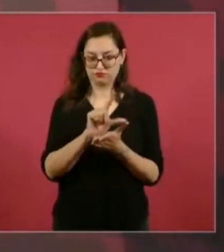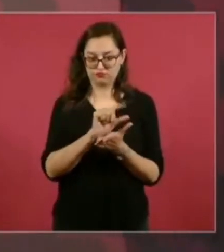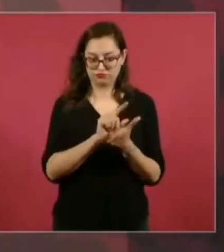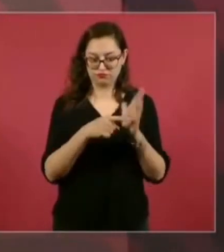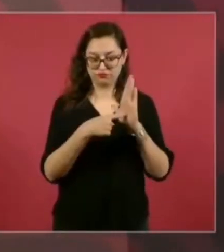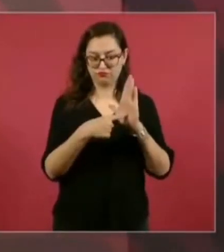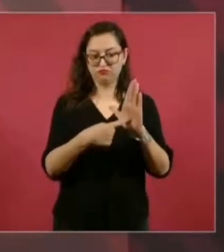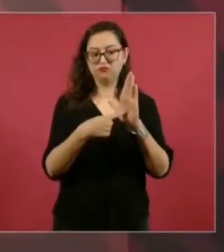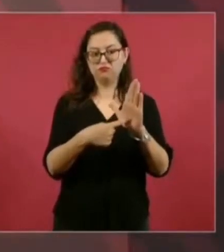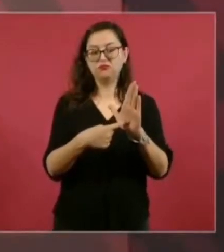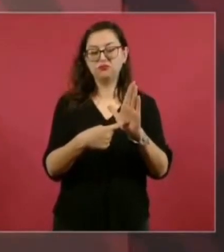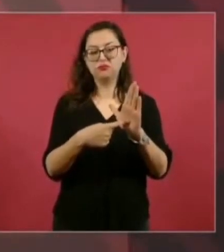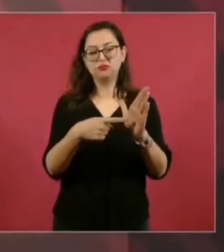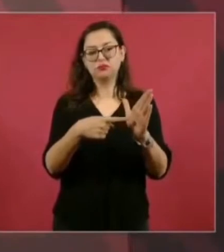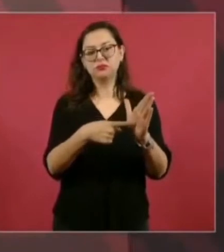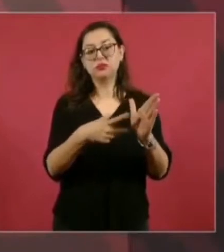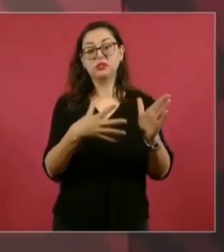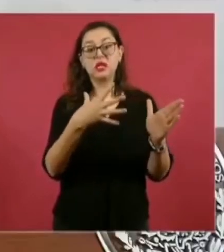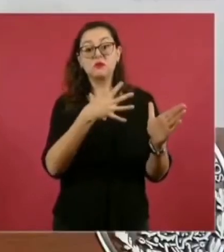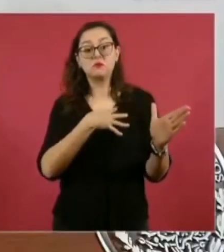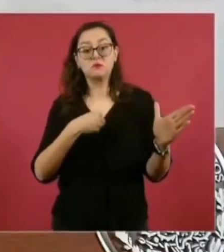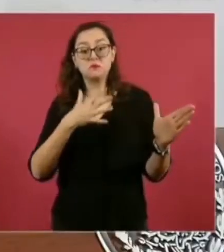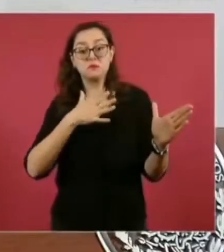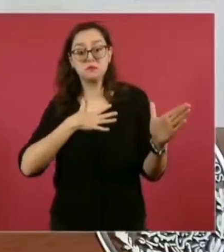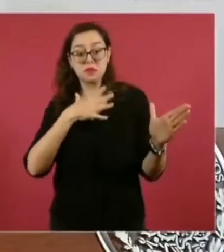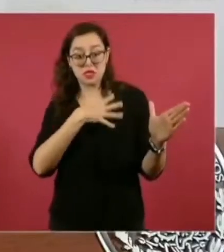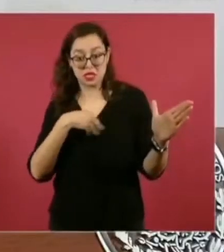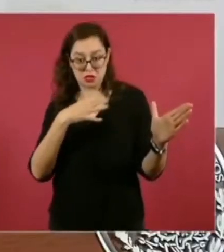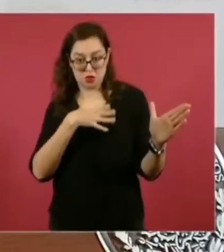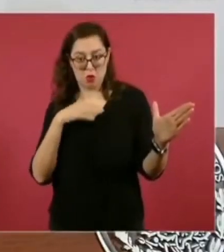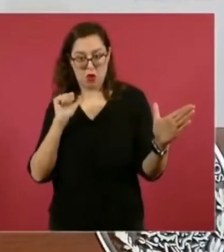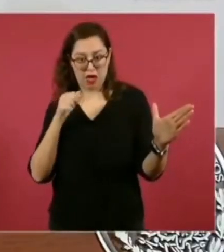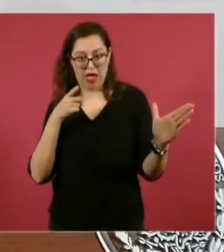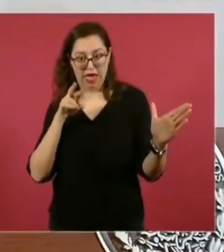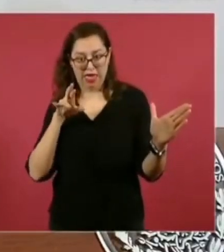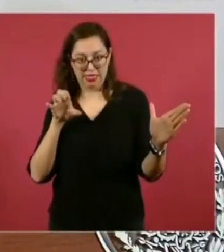hijo Andrés y resulta que son falsos,